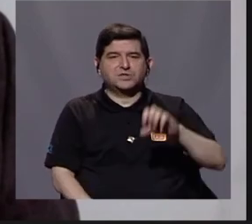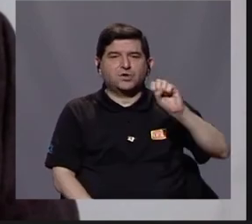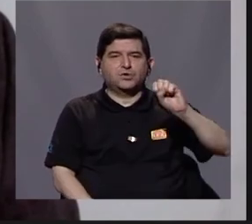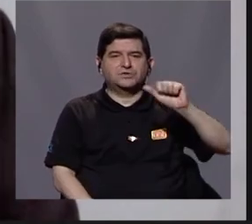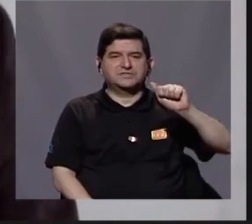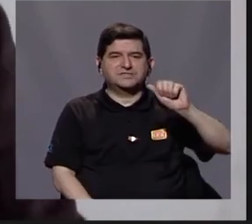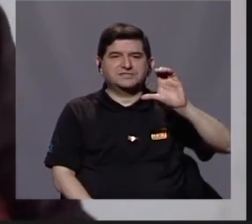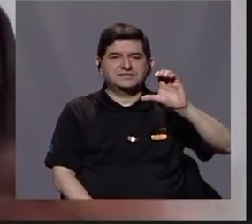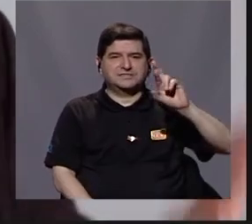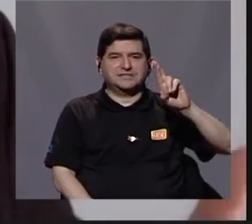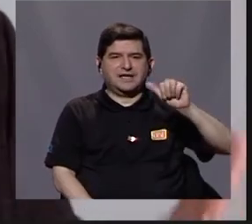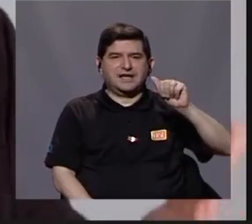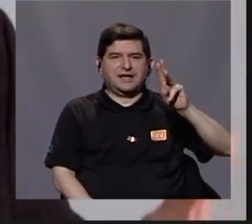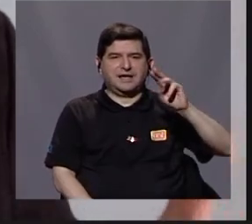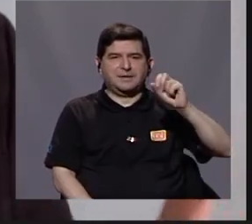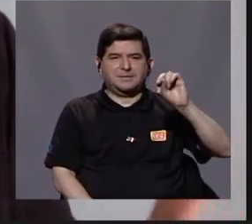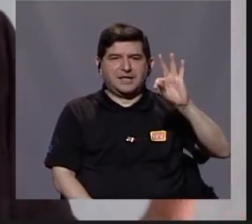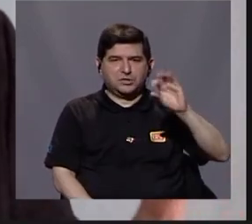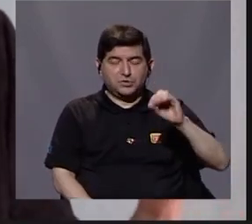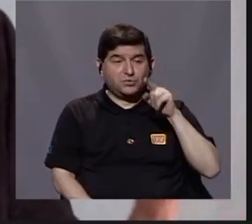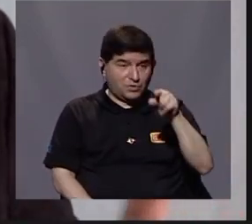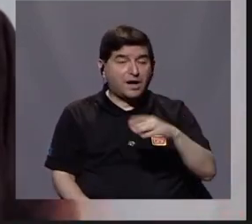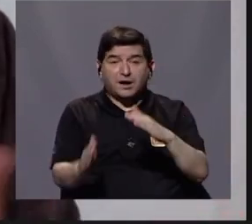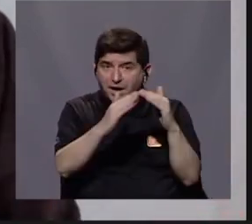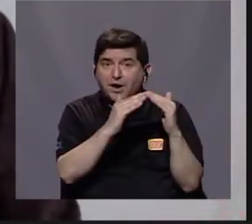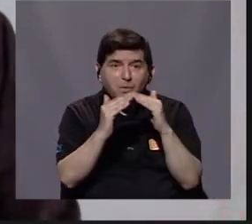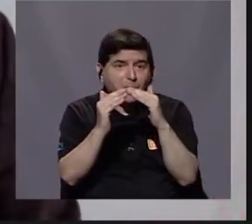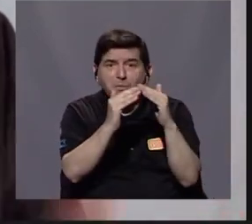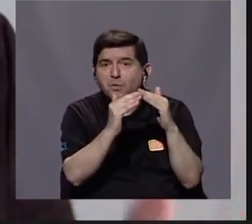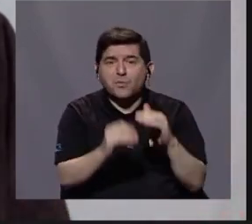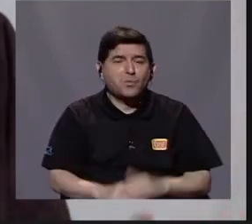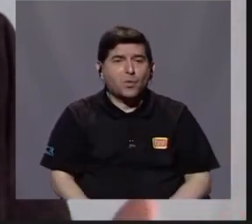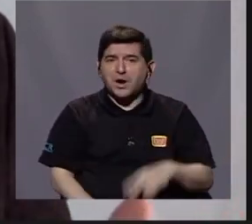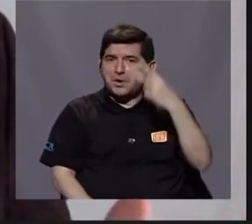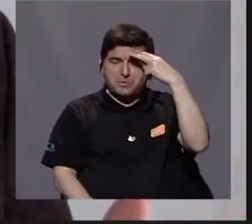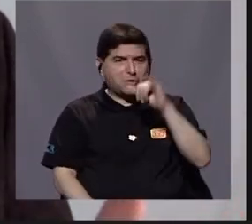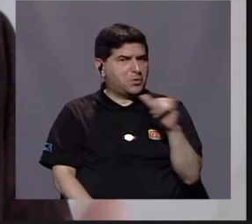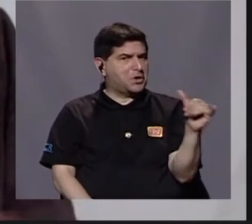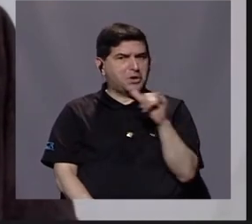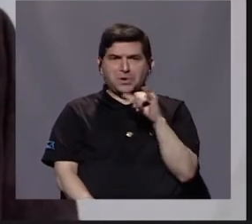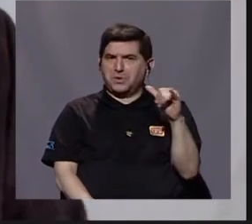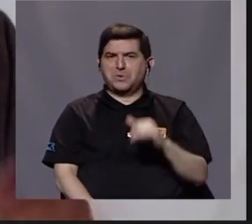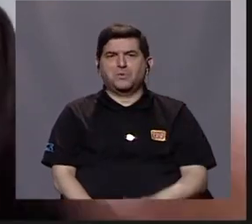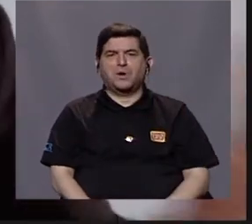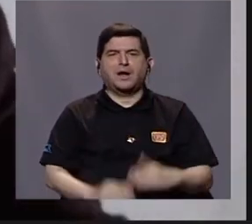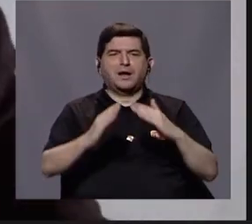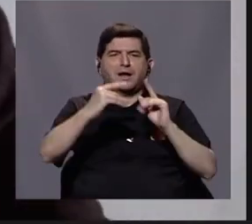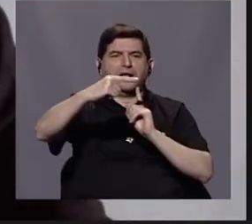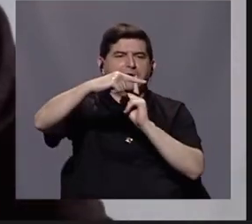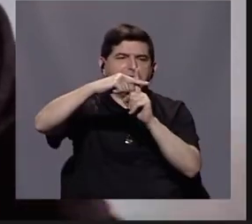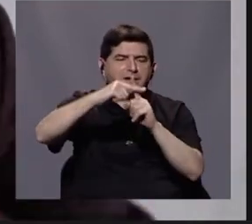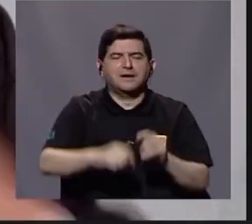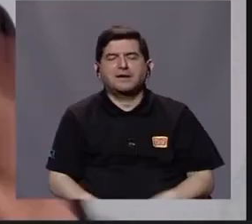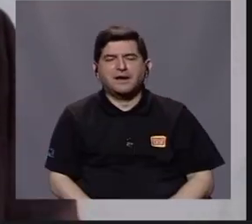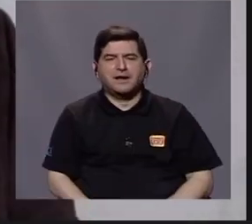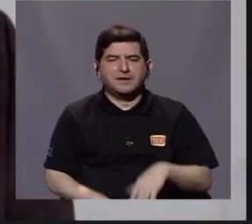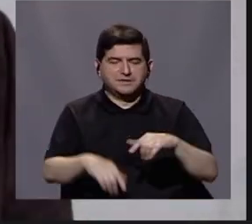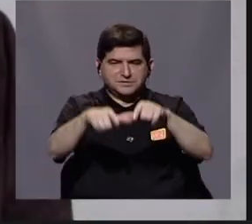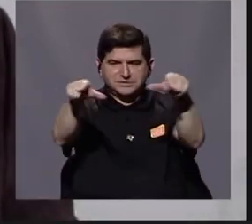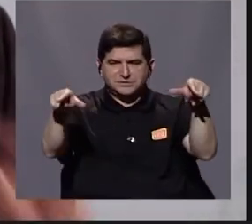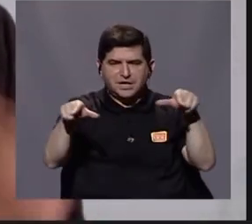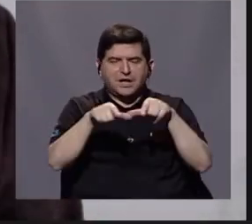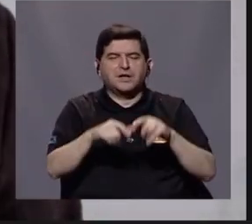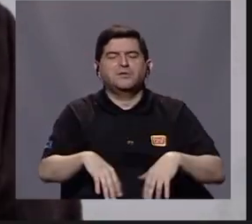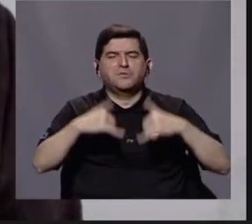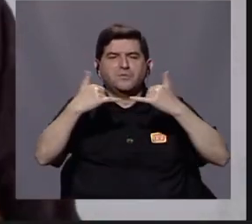evidente que como cualquier pueblo hispano o cualquier pueblo mexicano, donde la iglesia, la plaza se mantienen,